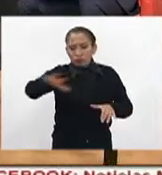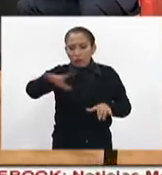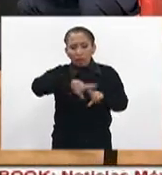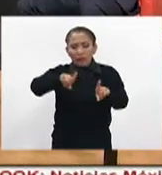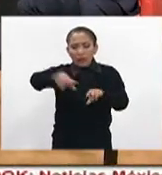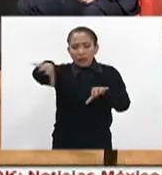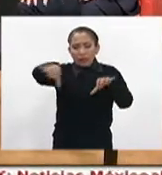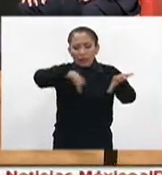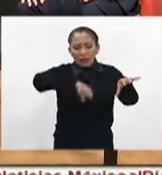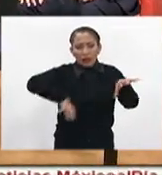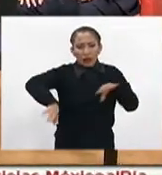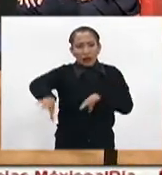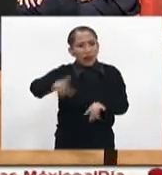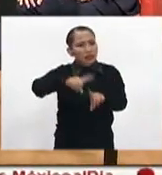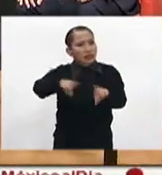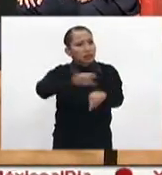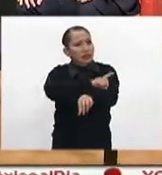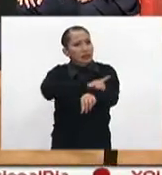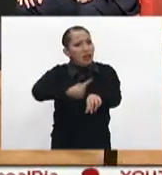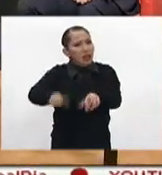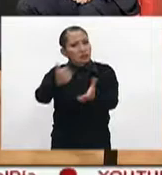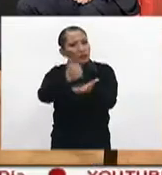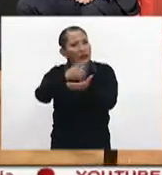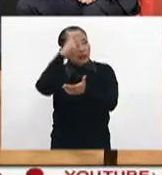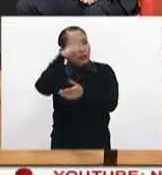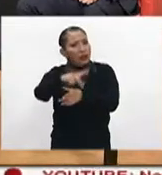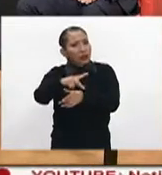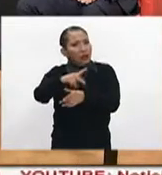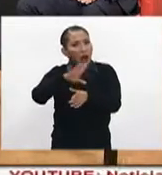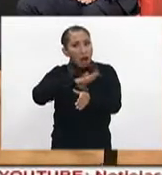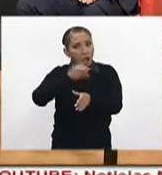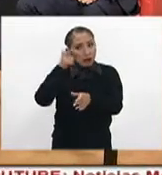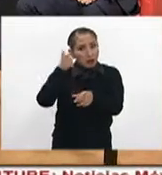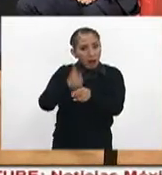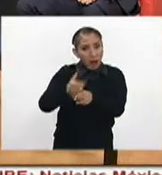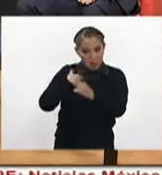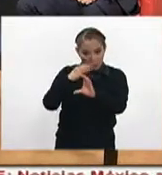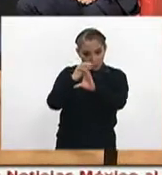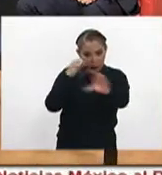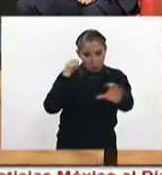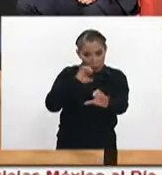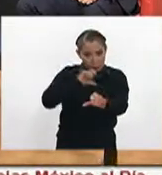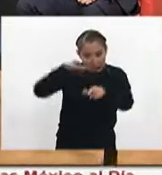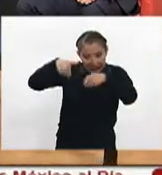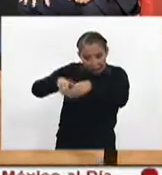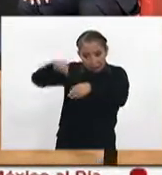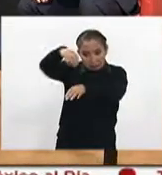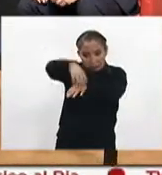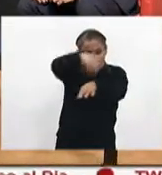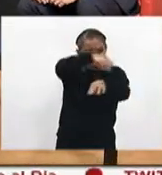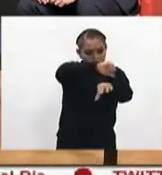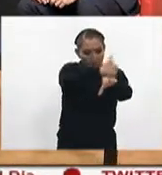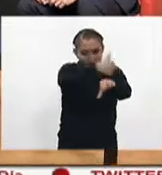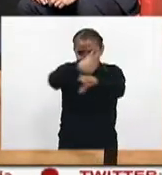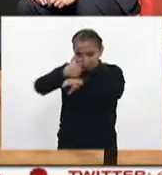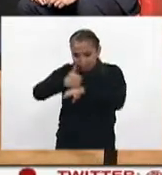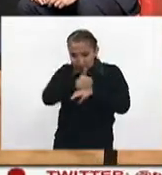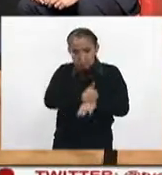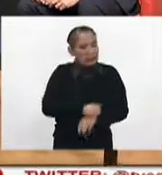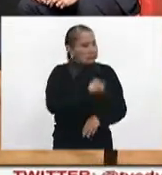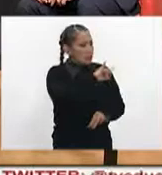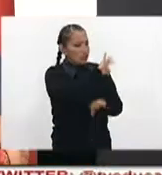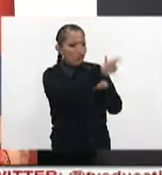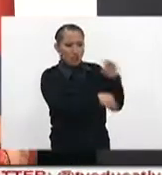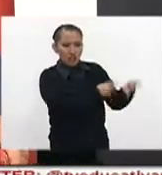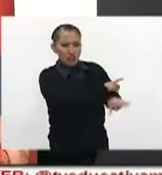esa... ¿no? De las distintas delegaciones de la Ciudad de México, ¿hay una unidad especial del Cuerpo de Bomberos? Sí, claro,